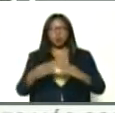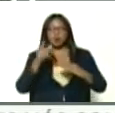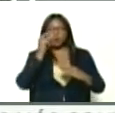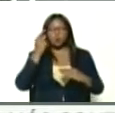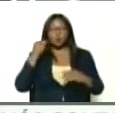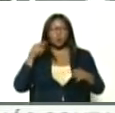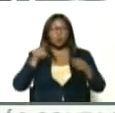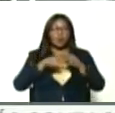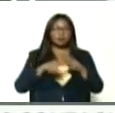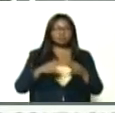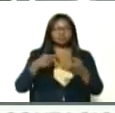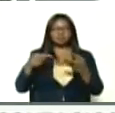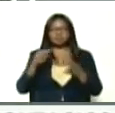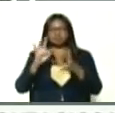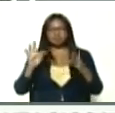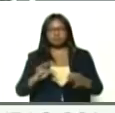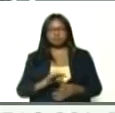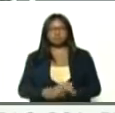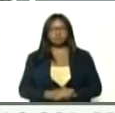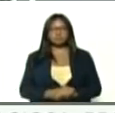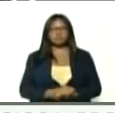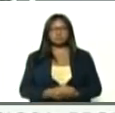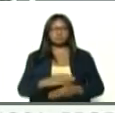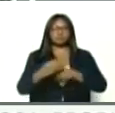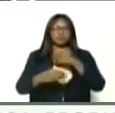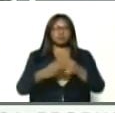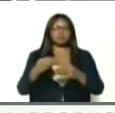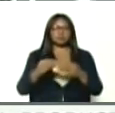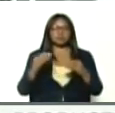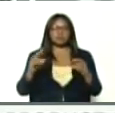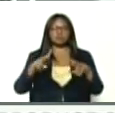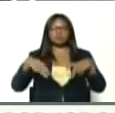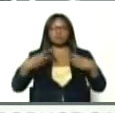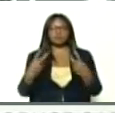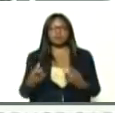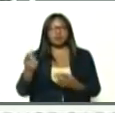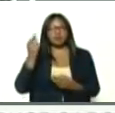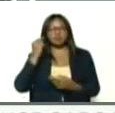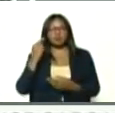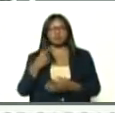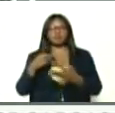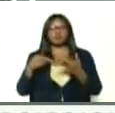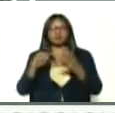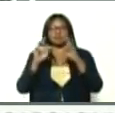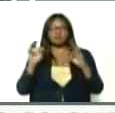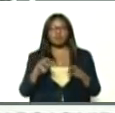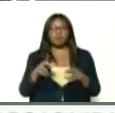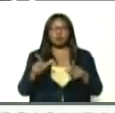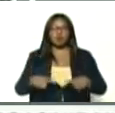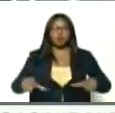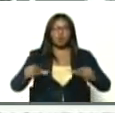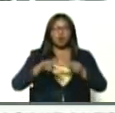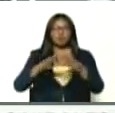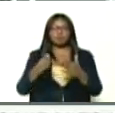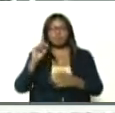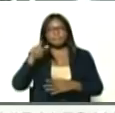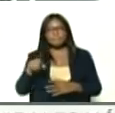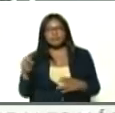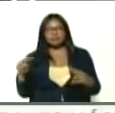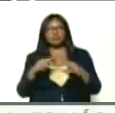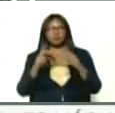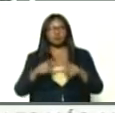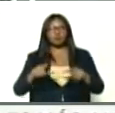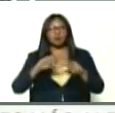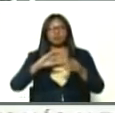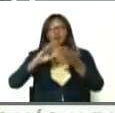que van, entre otros, procurar, emancipación, la mujer, en otros, espacios, que también, se encuentran, desde este